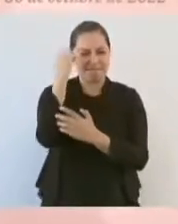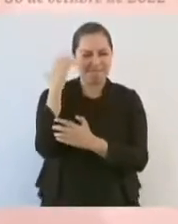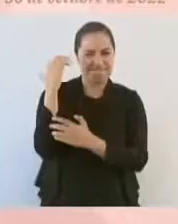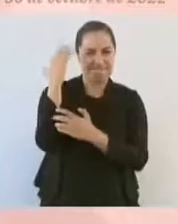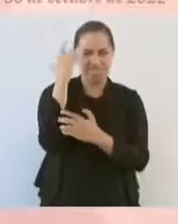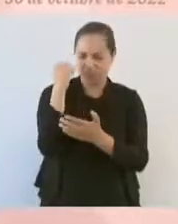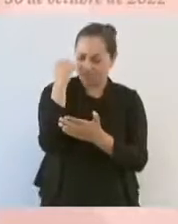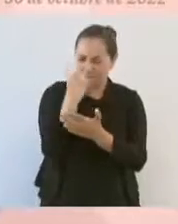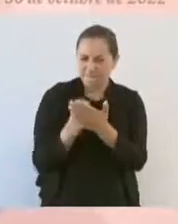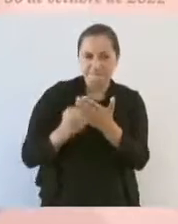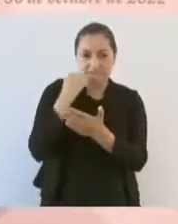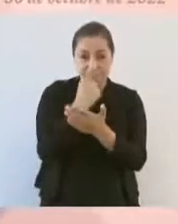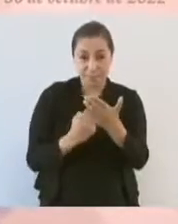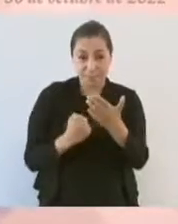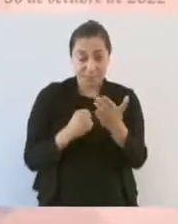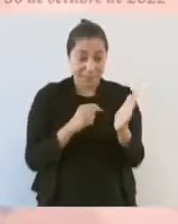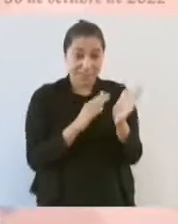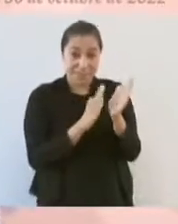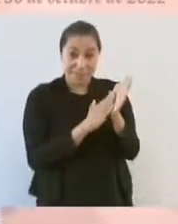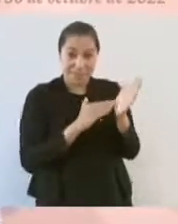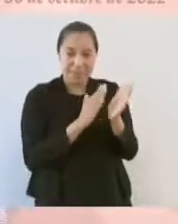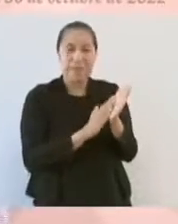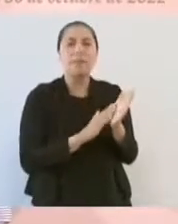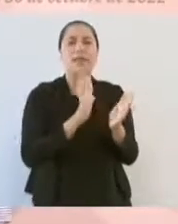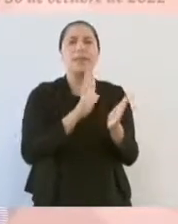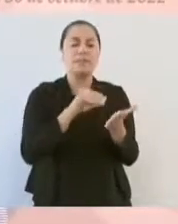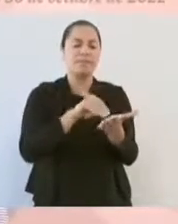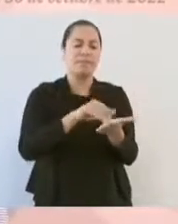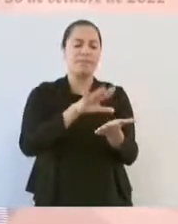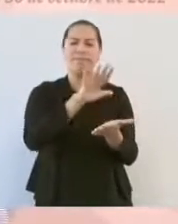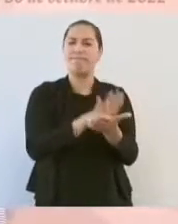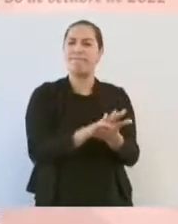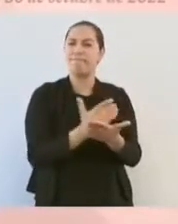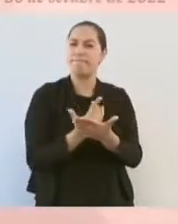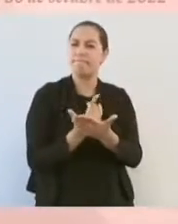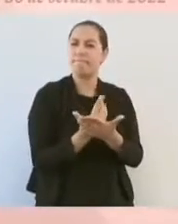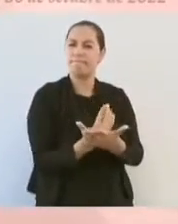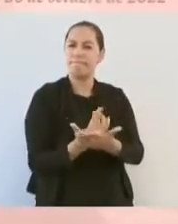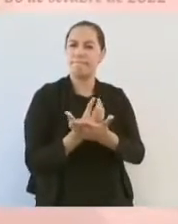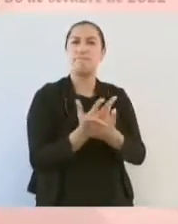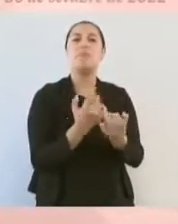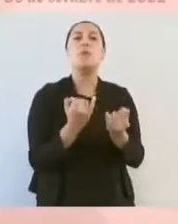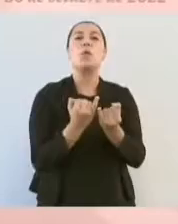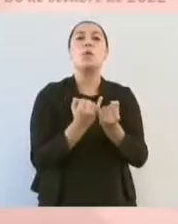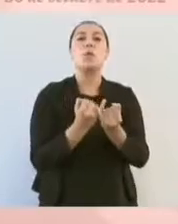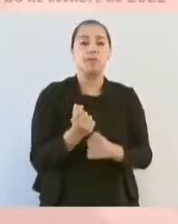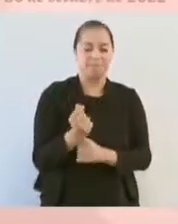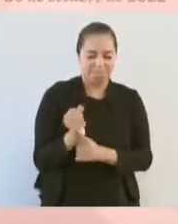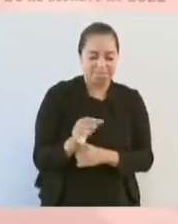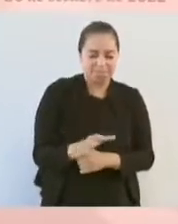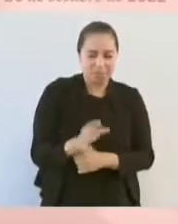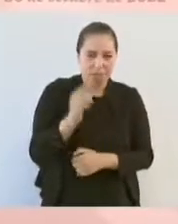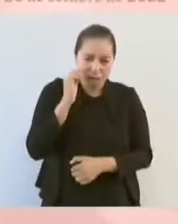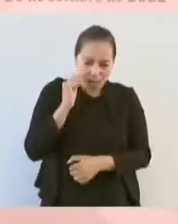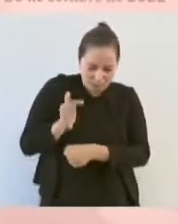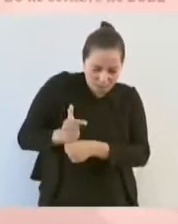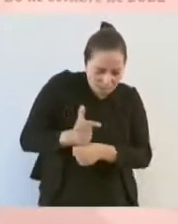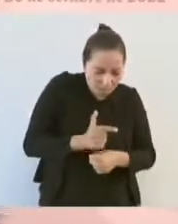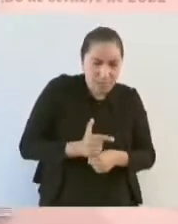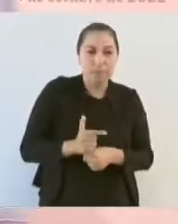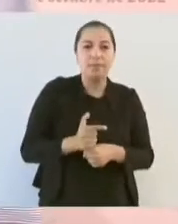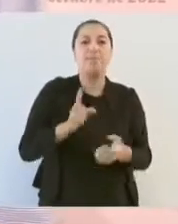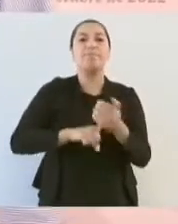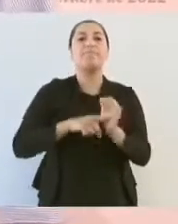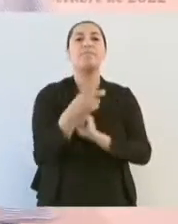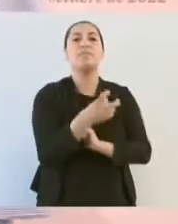aunque las cartas estaban marcadas y los dados estaban cargados, llegó